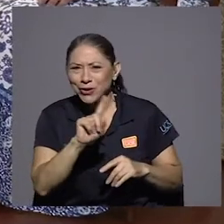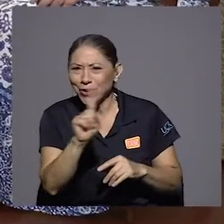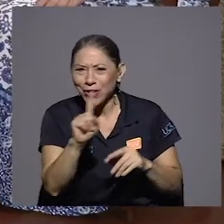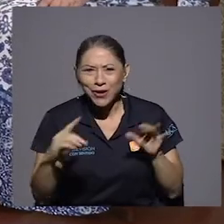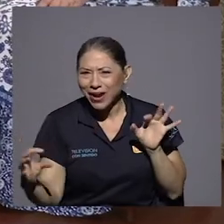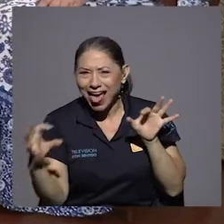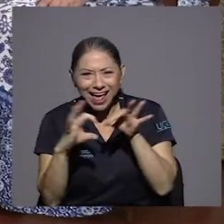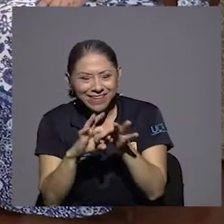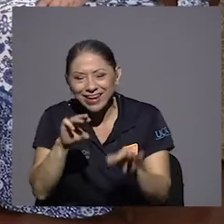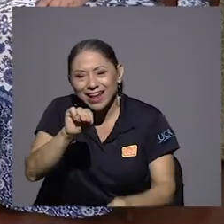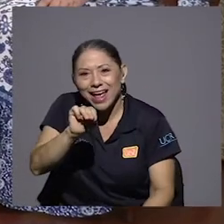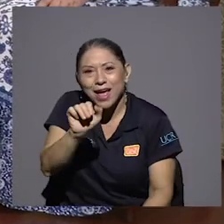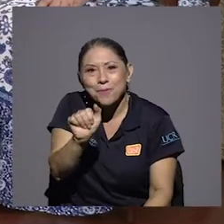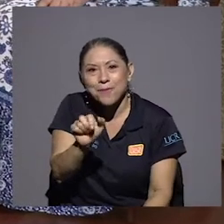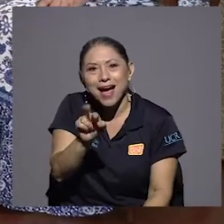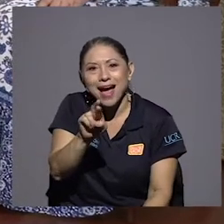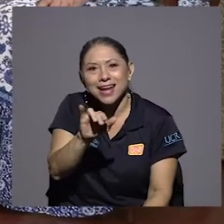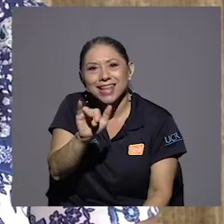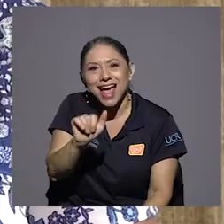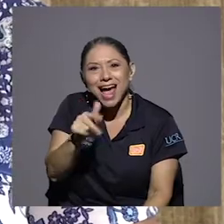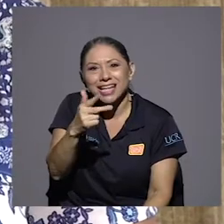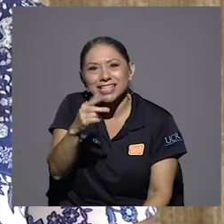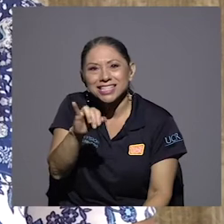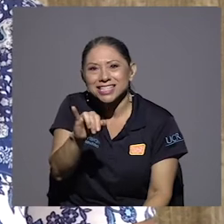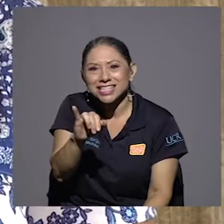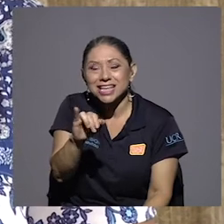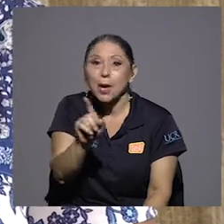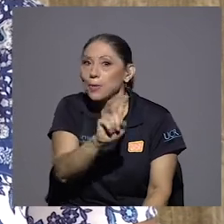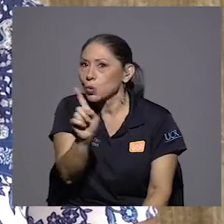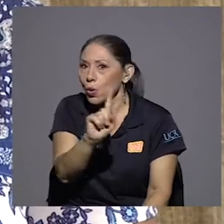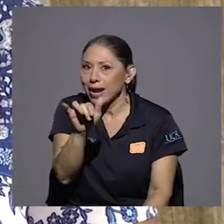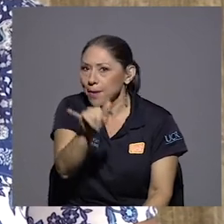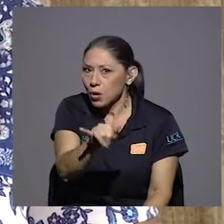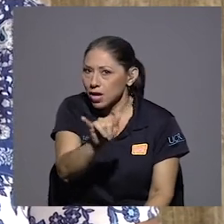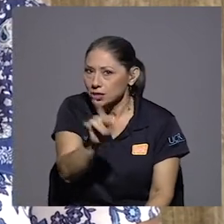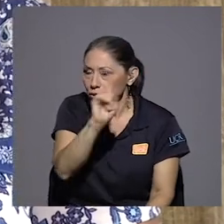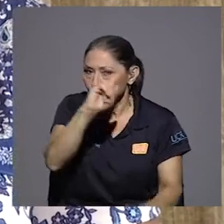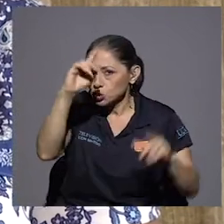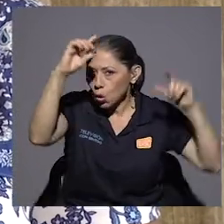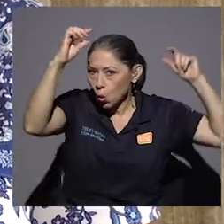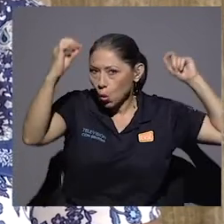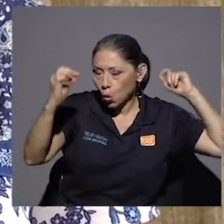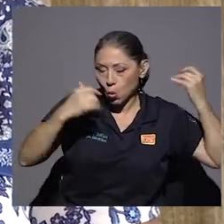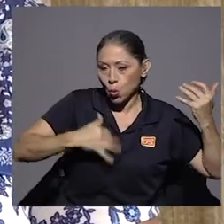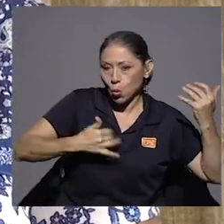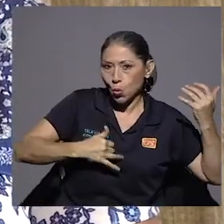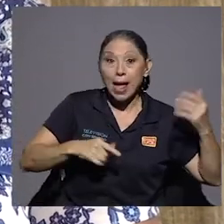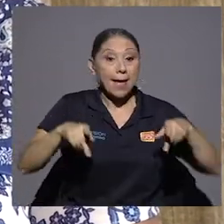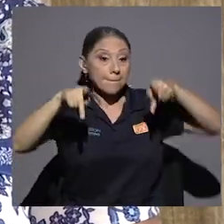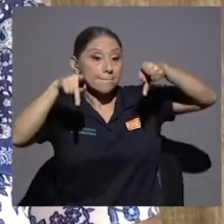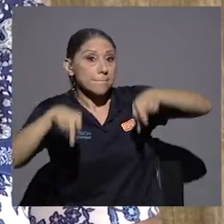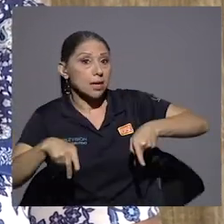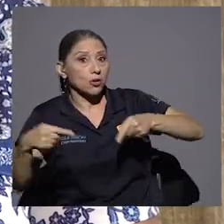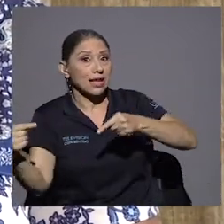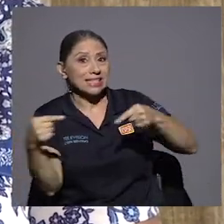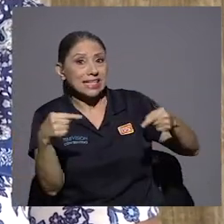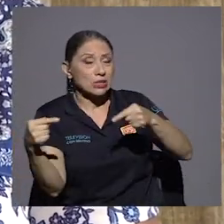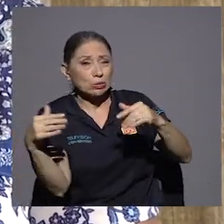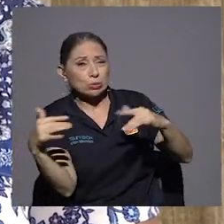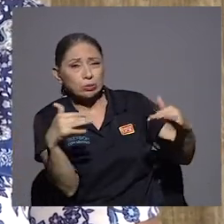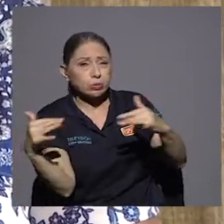Resulta que se le apodó a los combatientes en la guerra civil, a los caleronistas y comunistas que